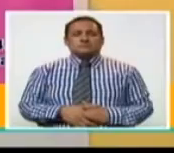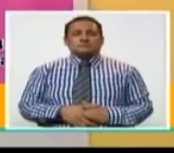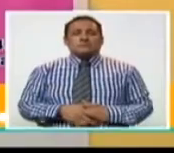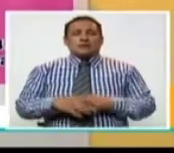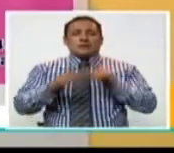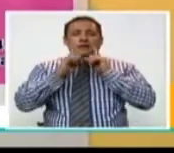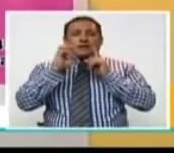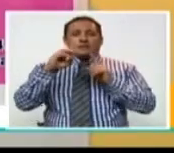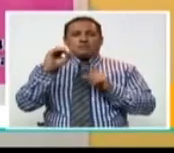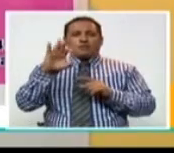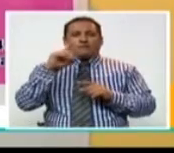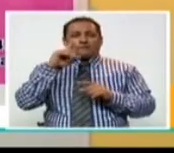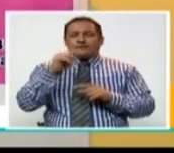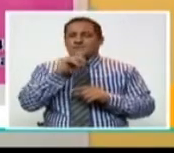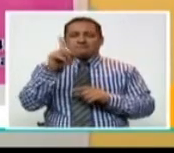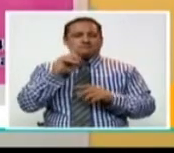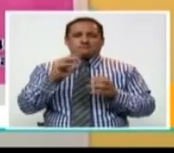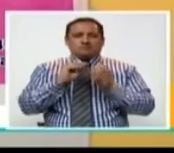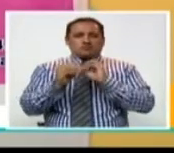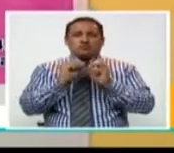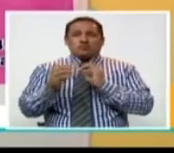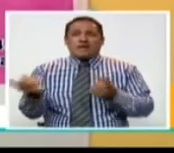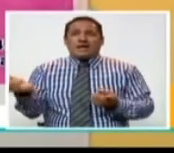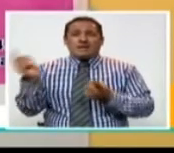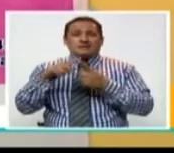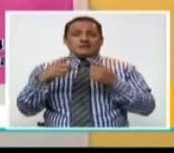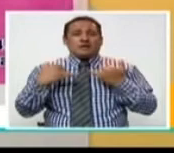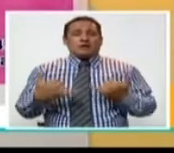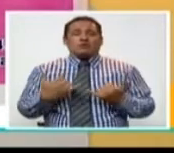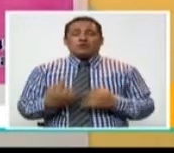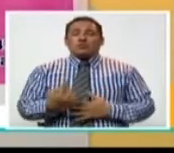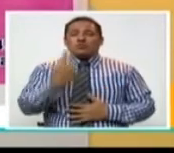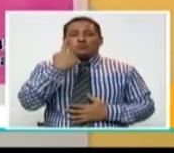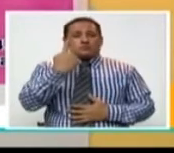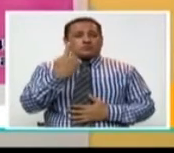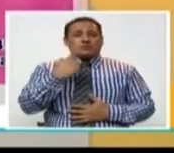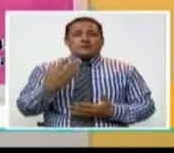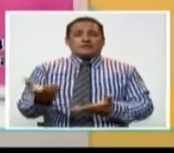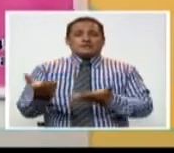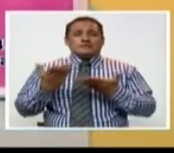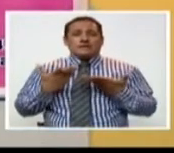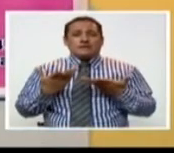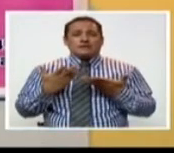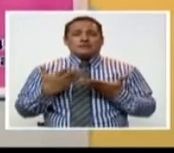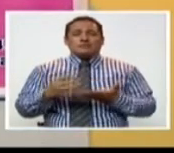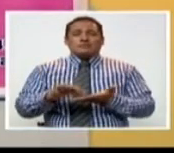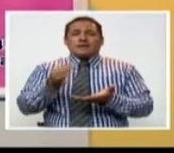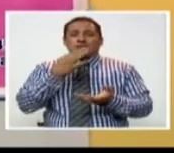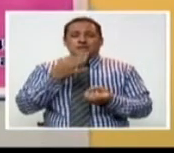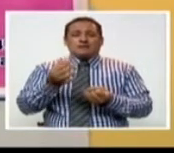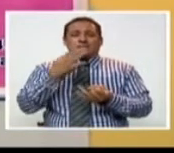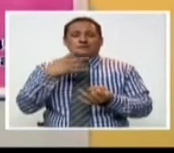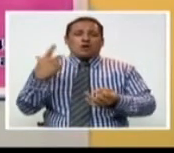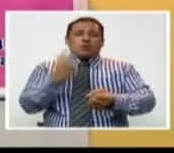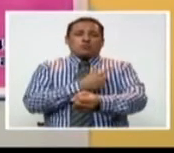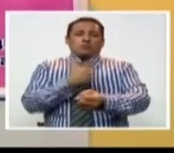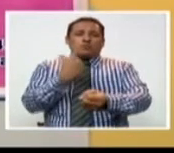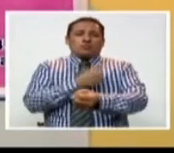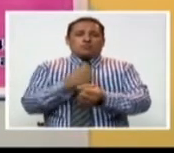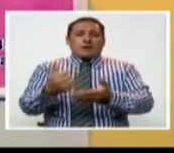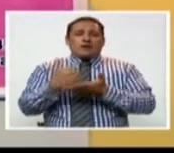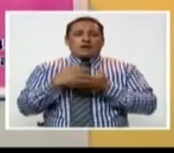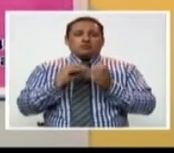La hemofilia no es curable. Hasta el momento, lo único que dan es un tratamiento para